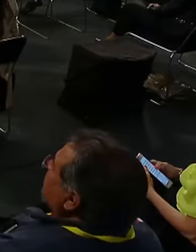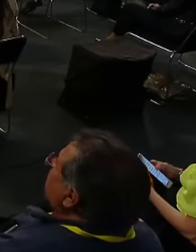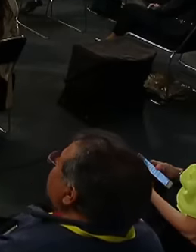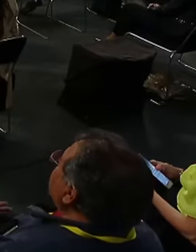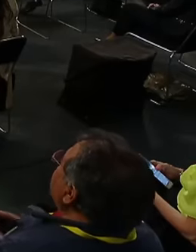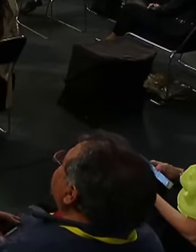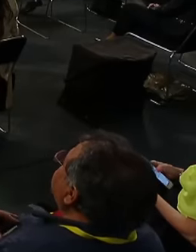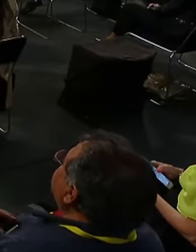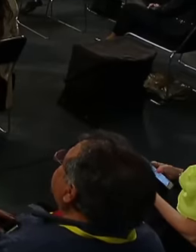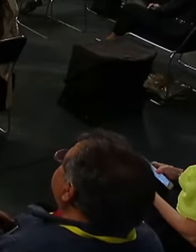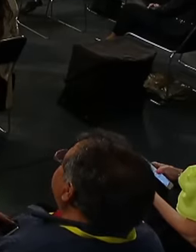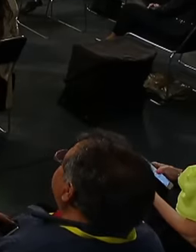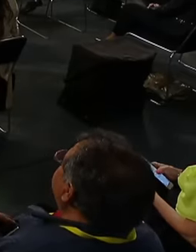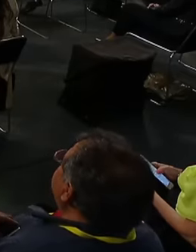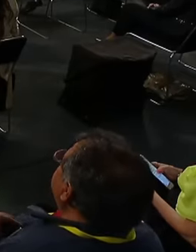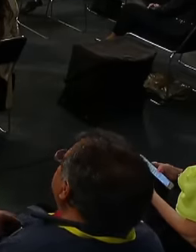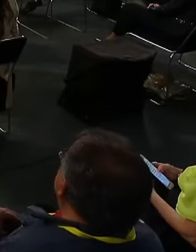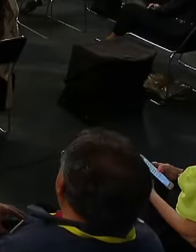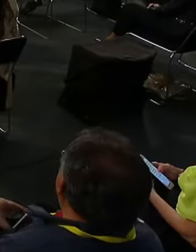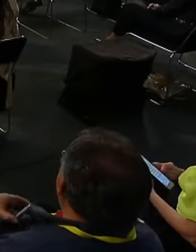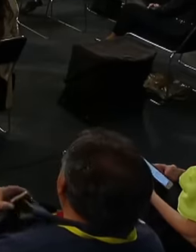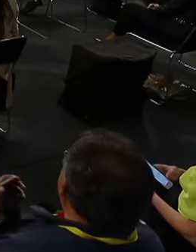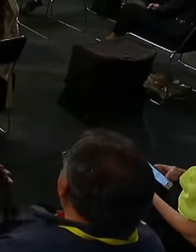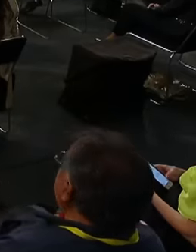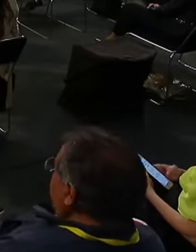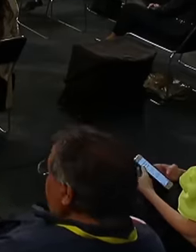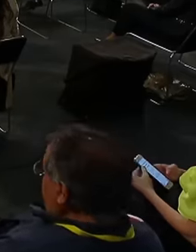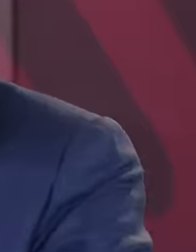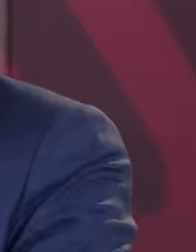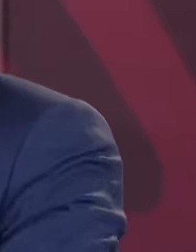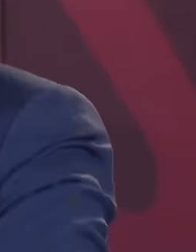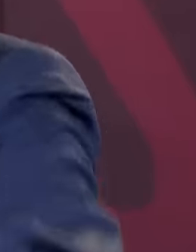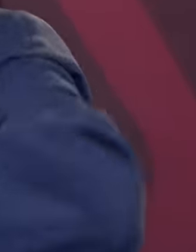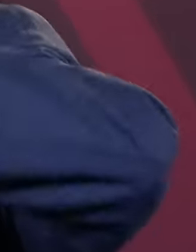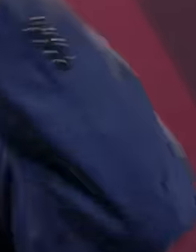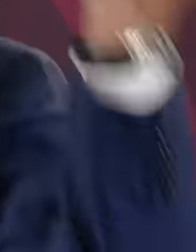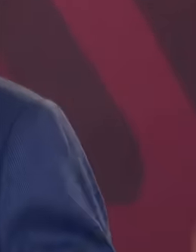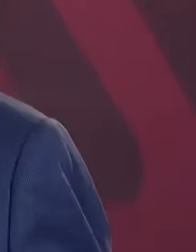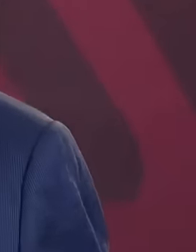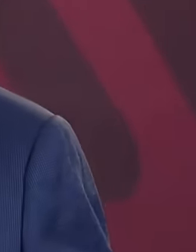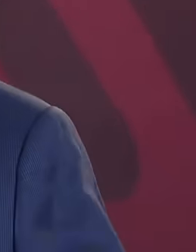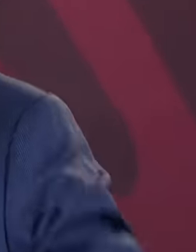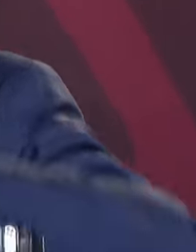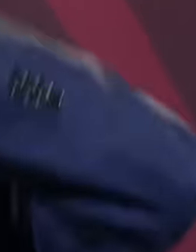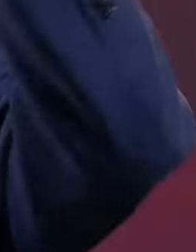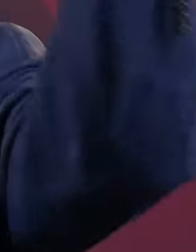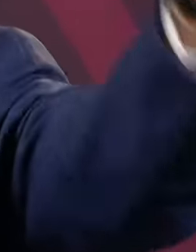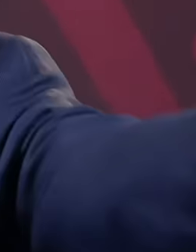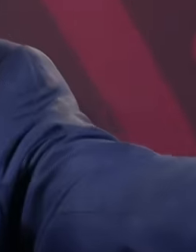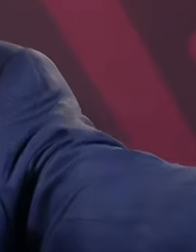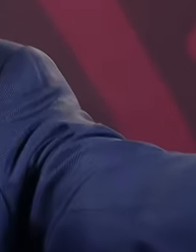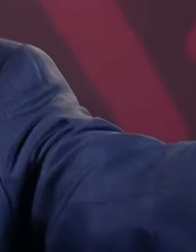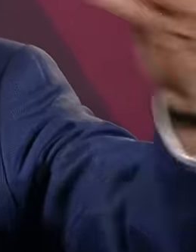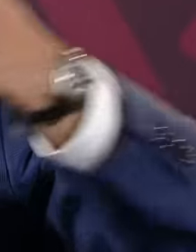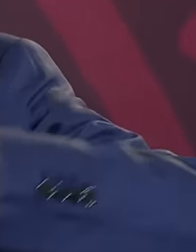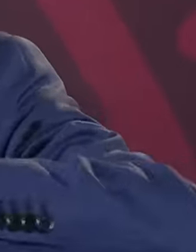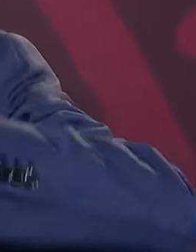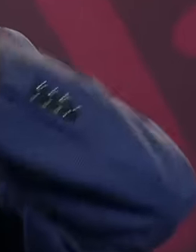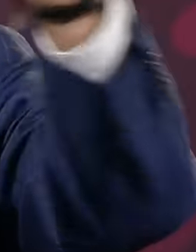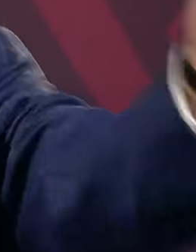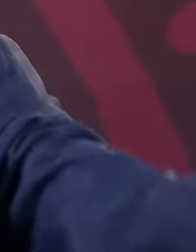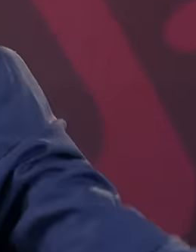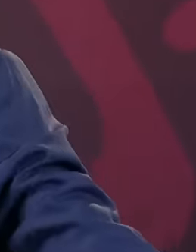están aquí y ellos van a decidir libremente si se quedan, si regresan.